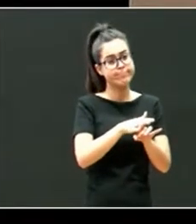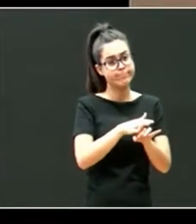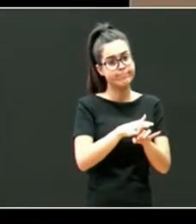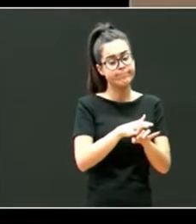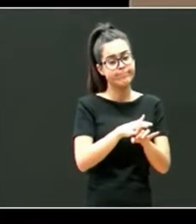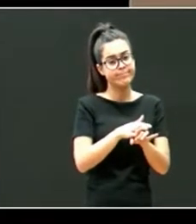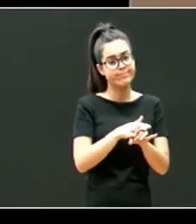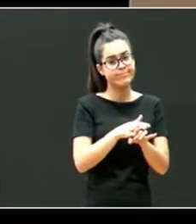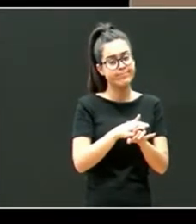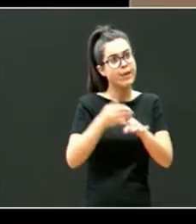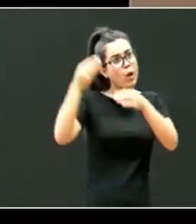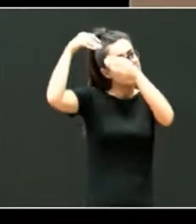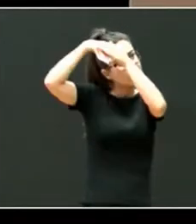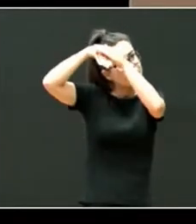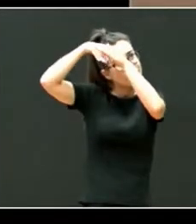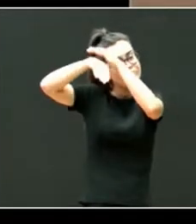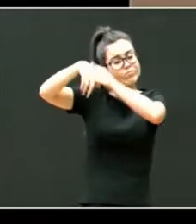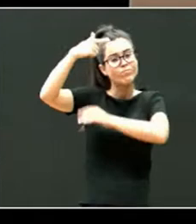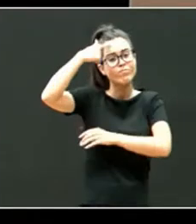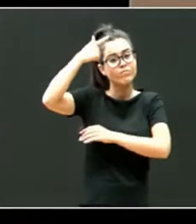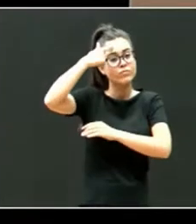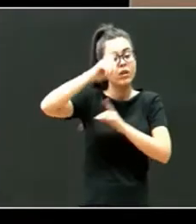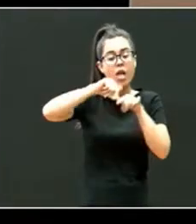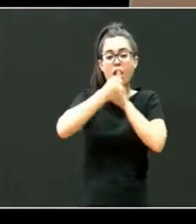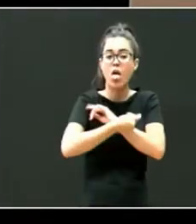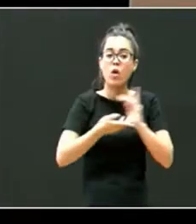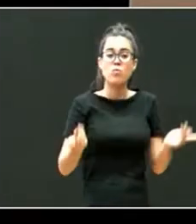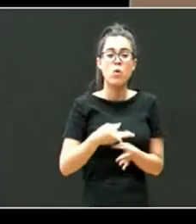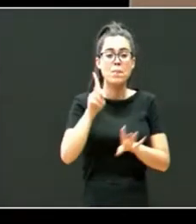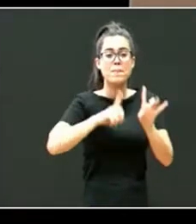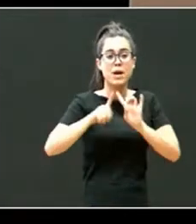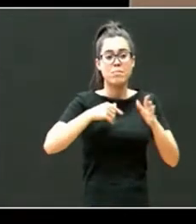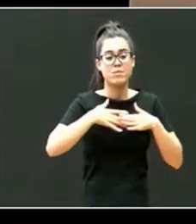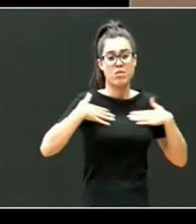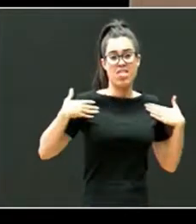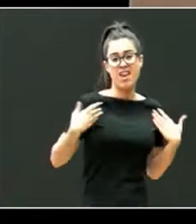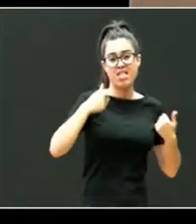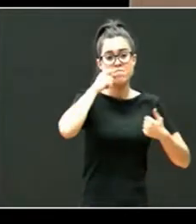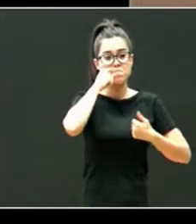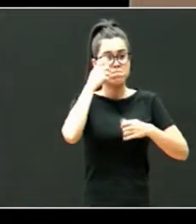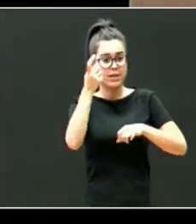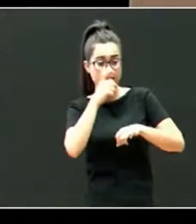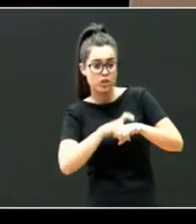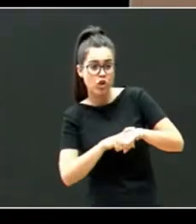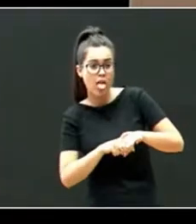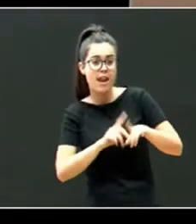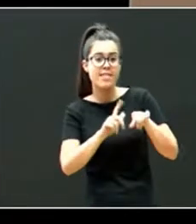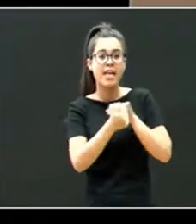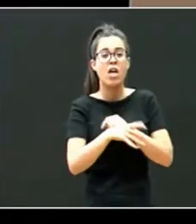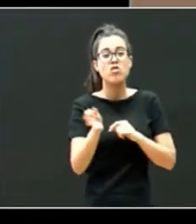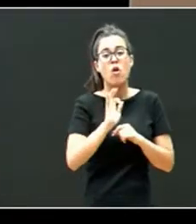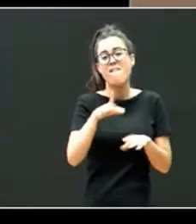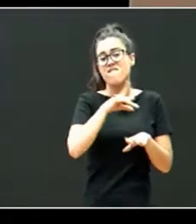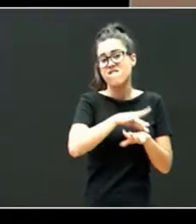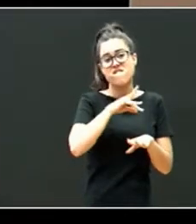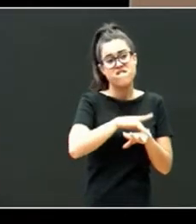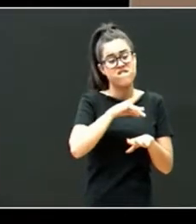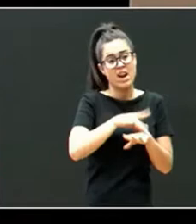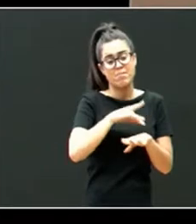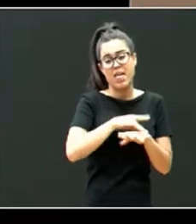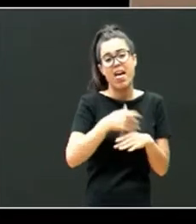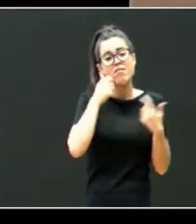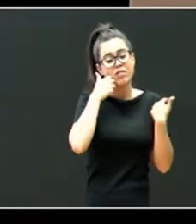hacen mucho máis vulnerables a los trastornos emocionales a los da personalidade e incluso a enfermedades físicas É impresionante